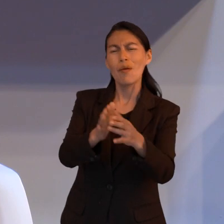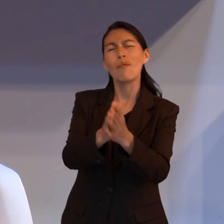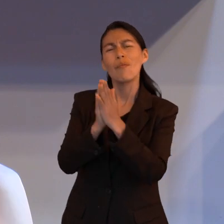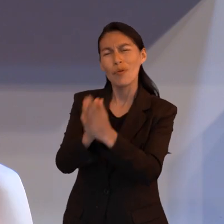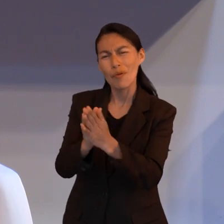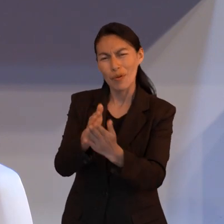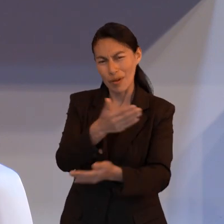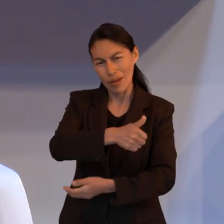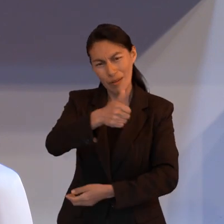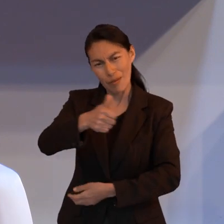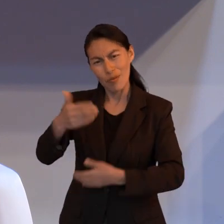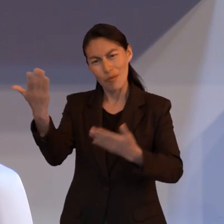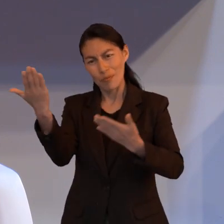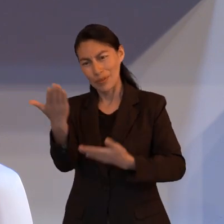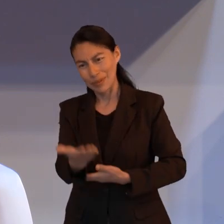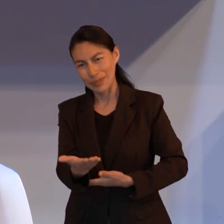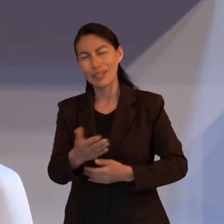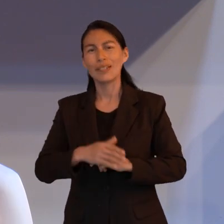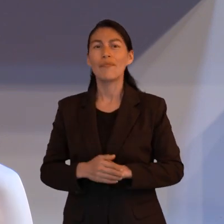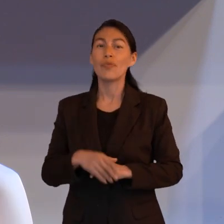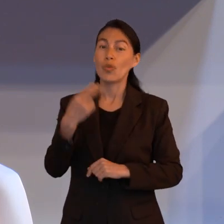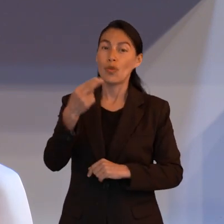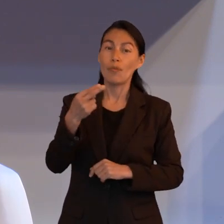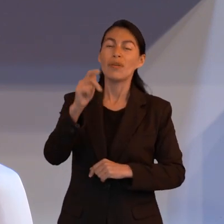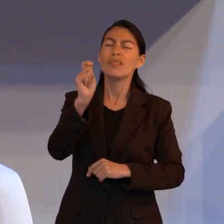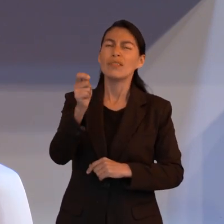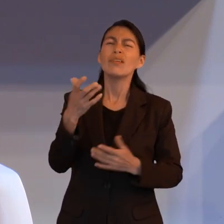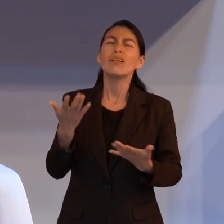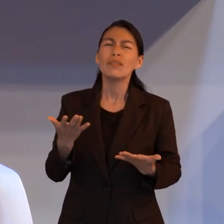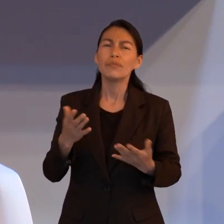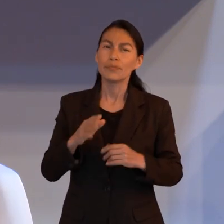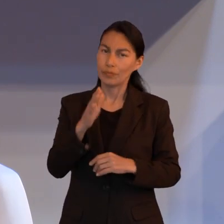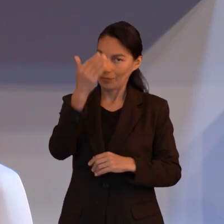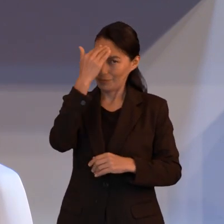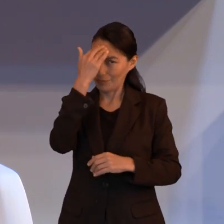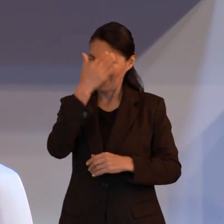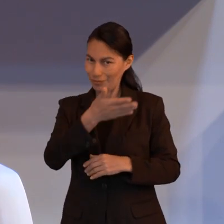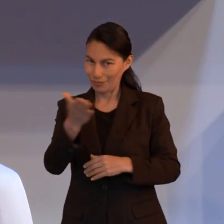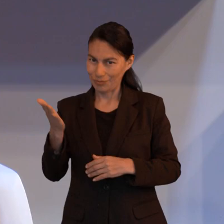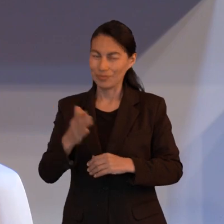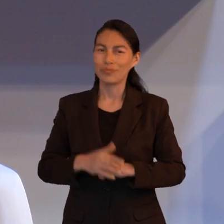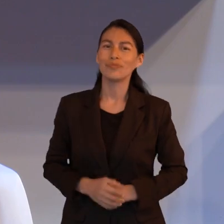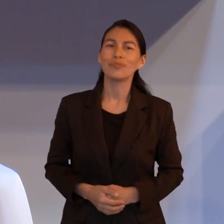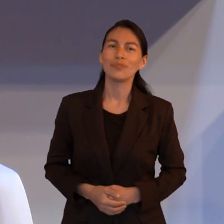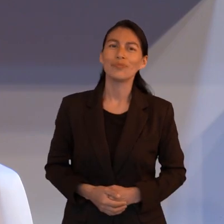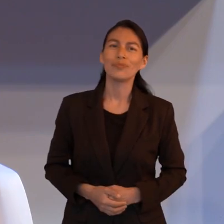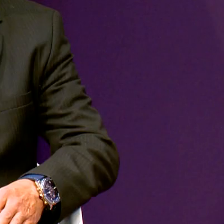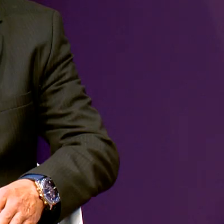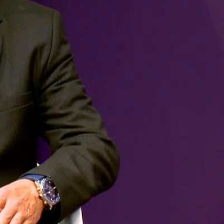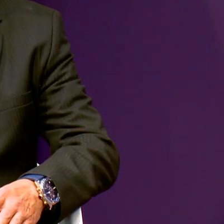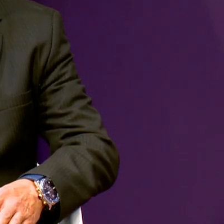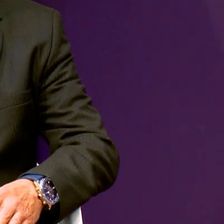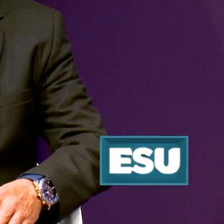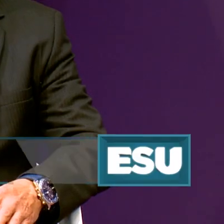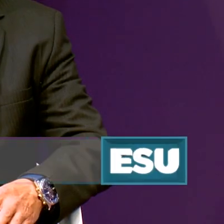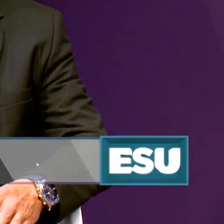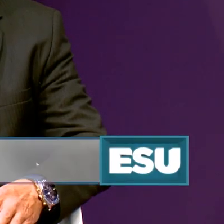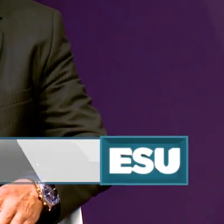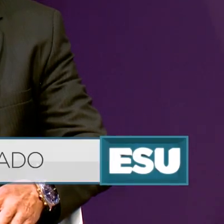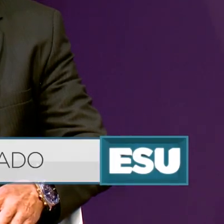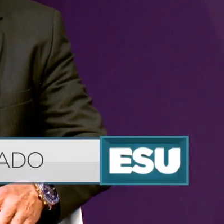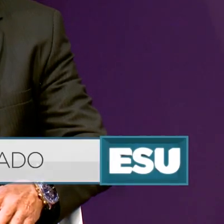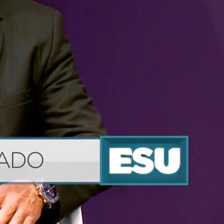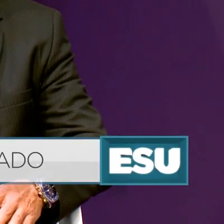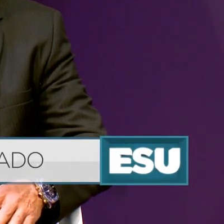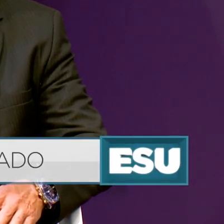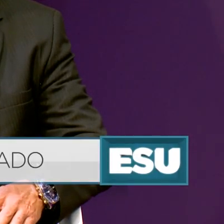y el día de hoy voy a pedirles que se presenten diciendo su nombre y su significado, para que podamos conocerlos un poco mejor. Bueno,